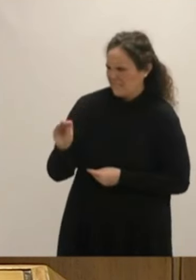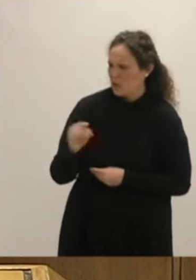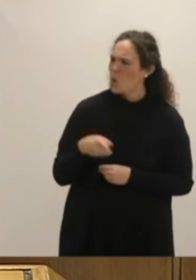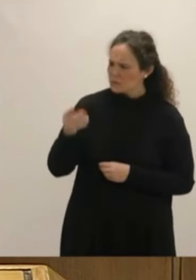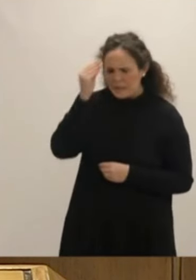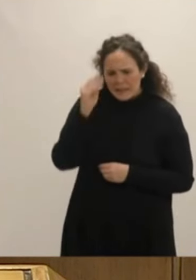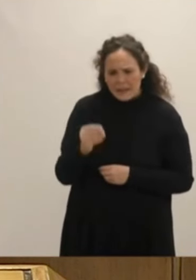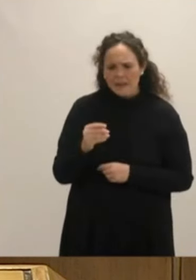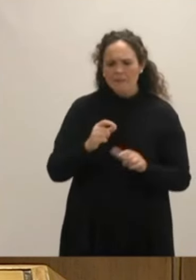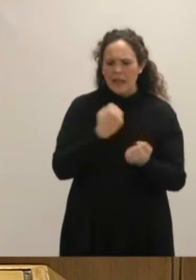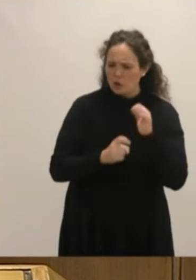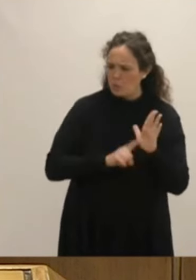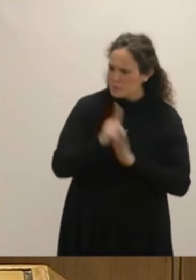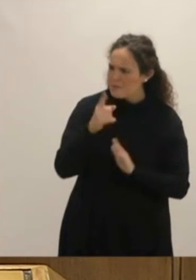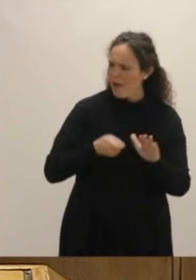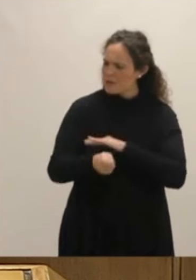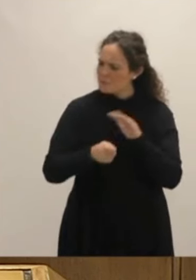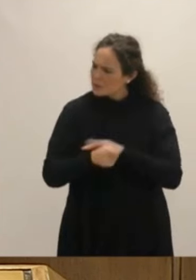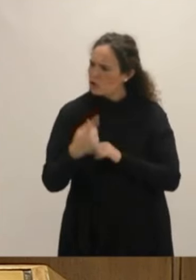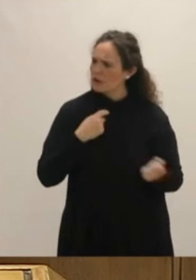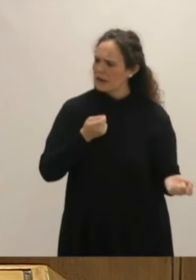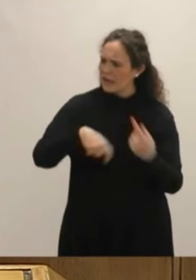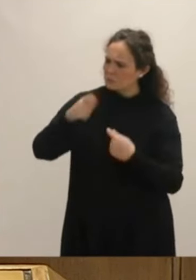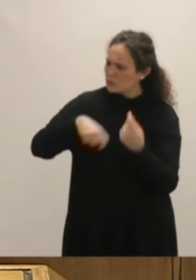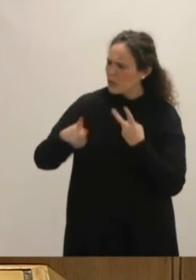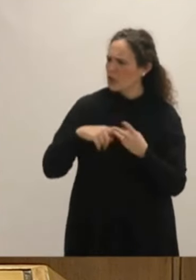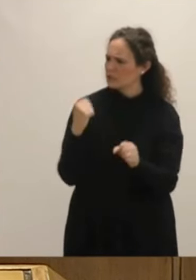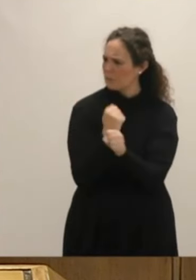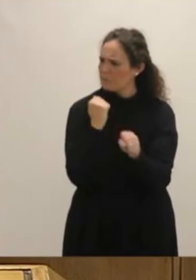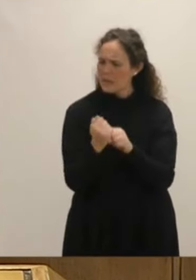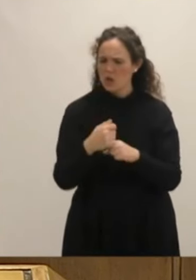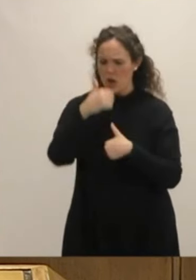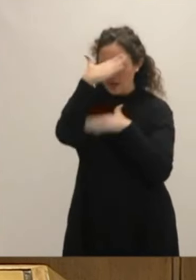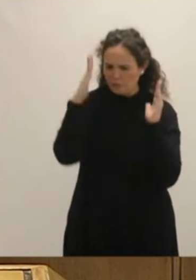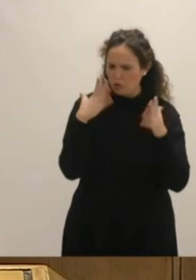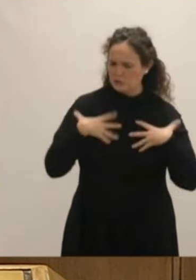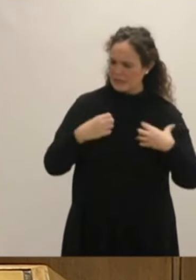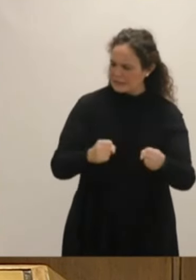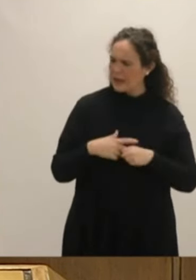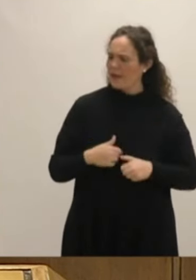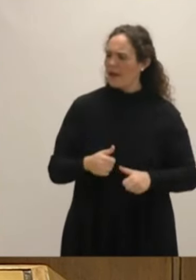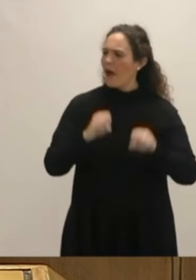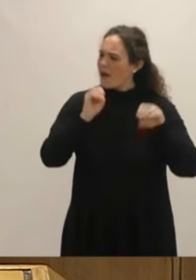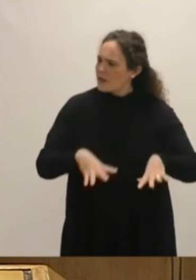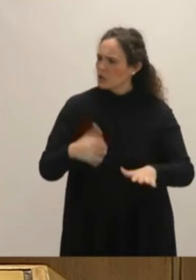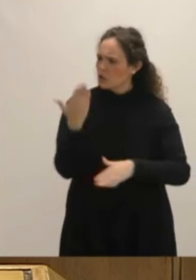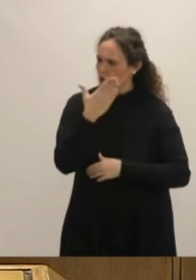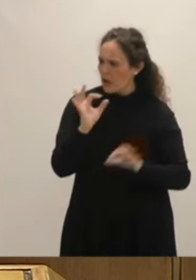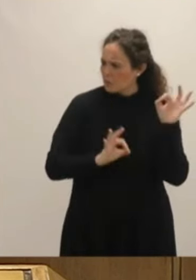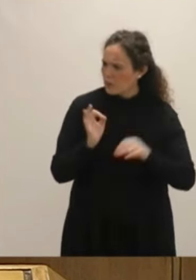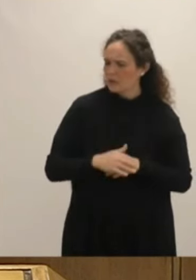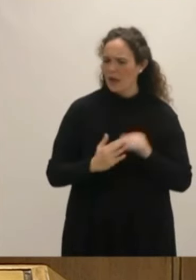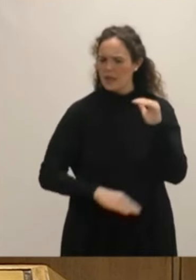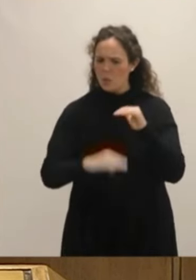que el crecimiento económico, la inversión, las exportaciones, el empleo, la atención sanitaria, la tasa de abandono escolar, la igualdad, el